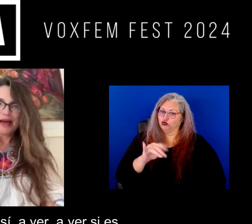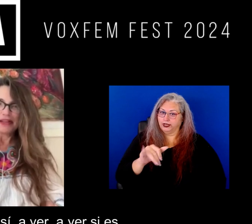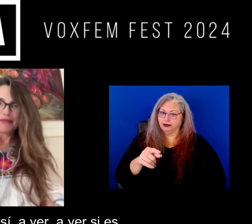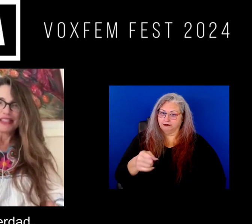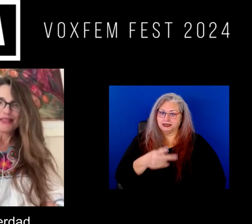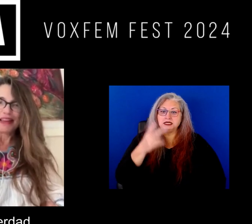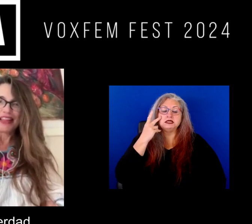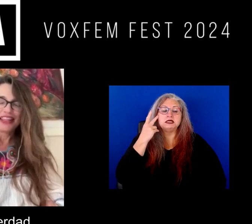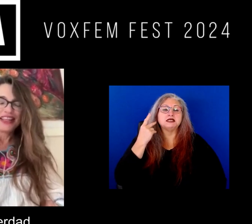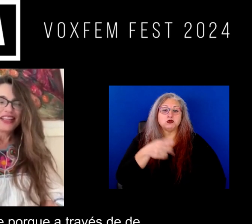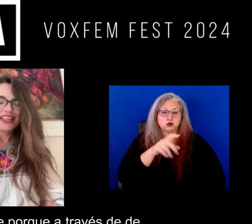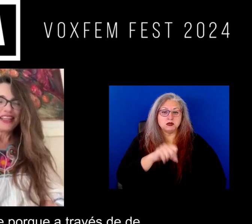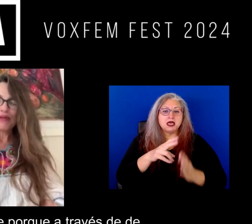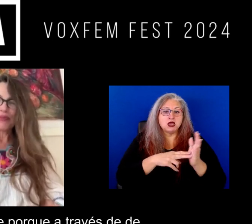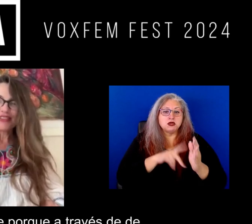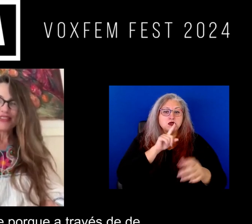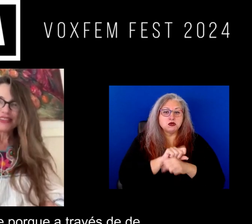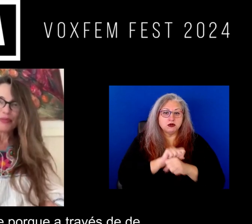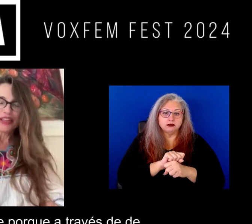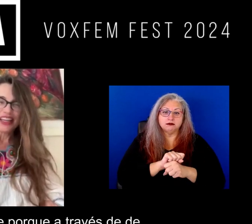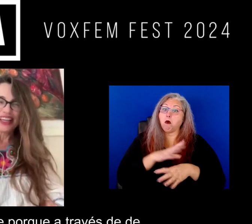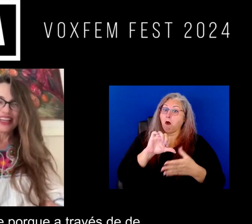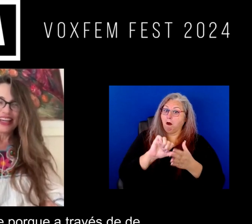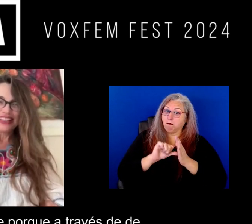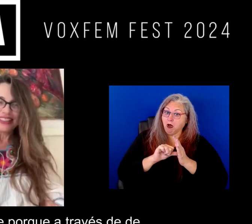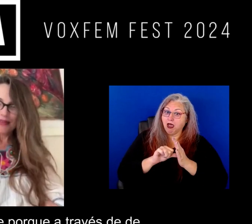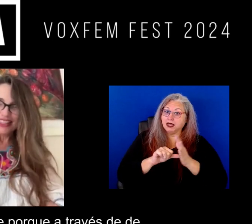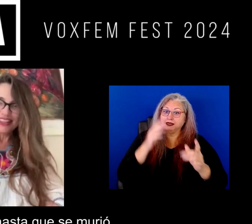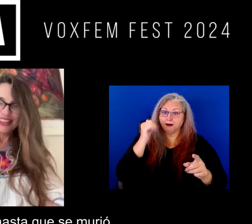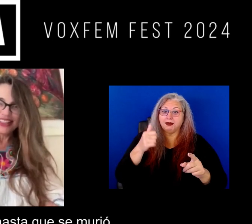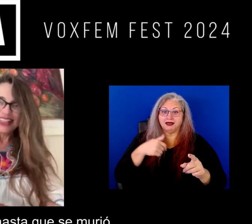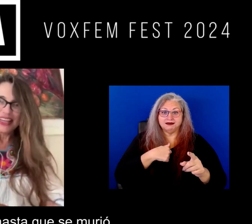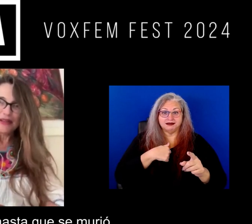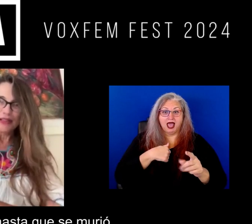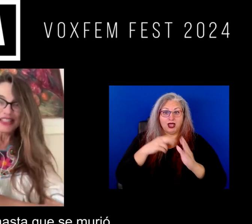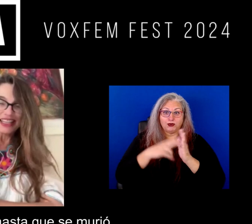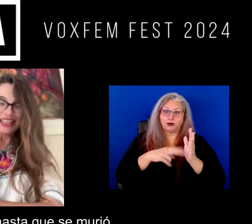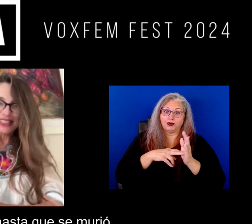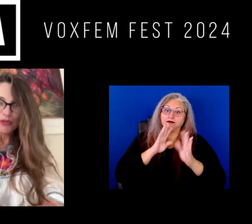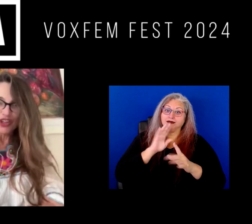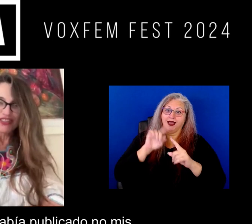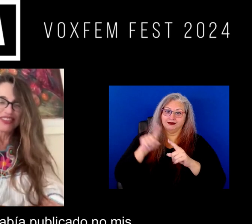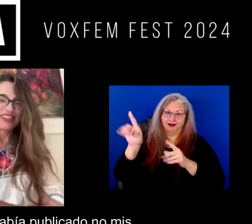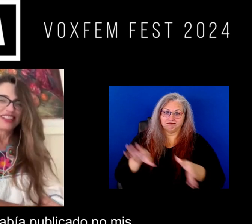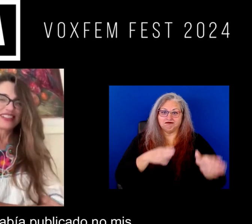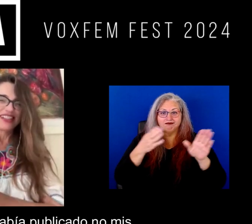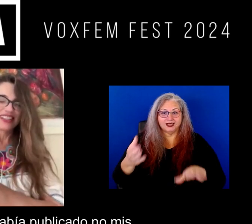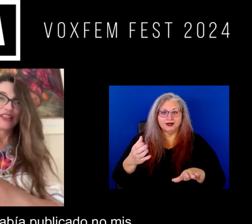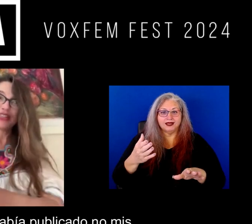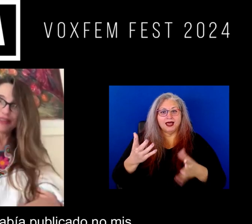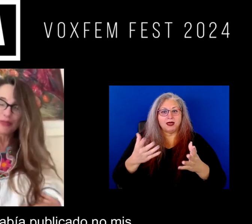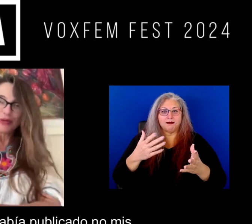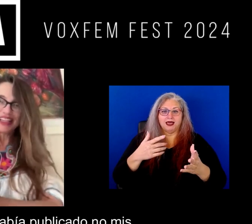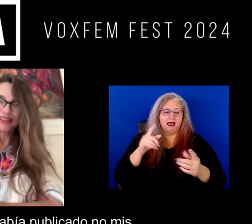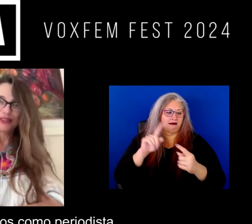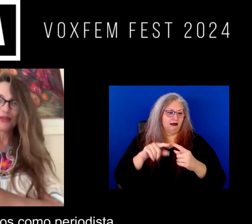sí, a ver, a ver si es verdad. Y fue impresionante porque a través de leerla al abuelo hasta que se murió, hasta que yo